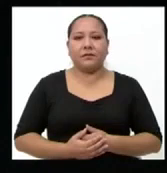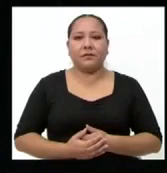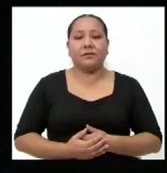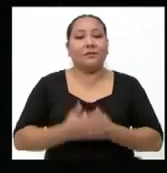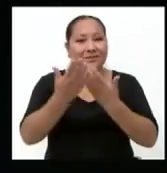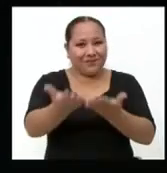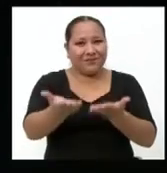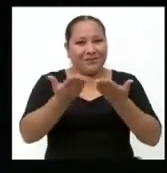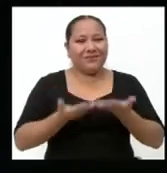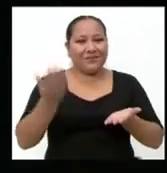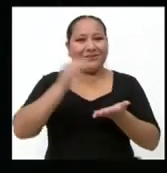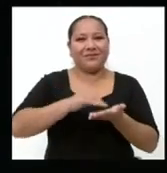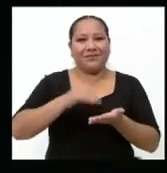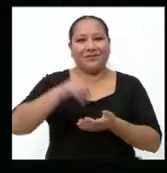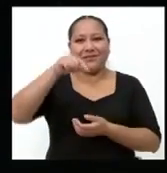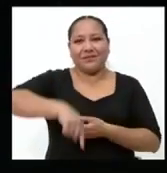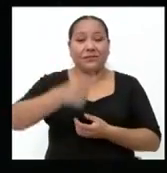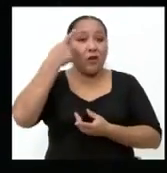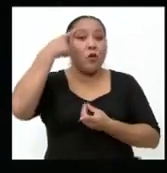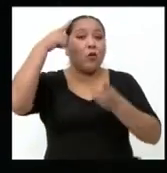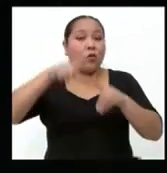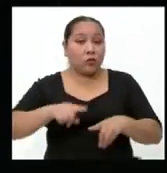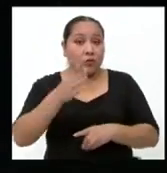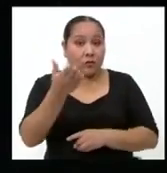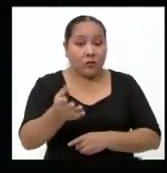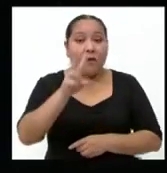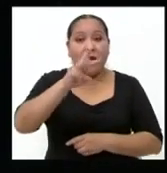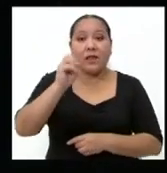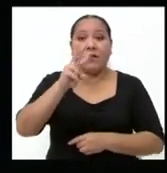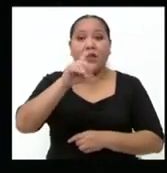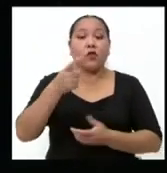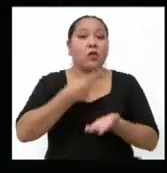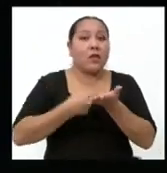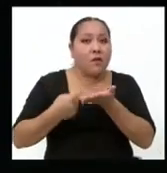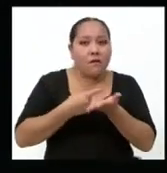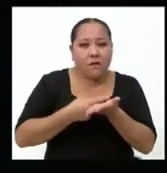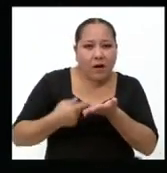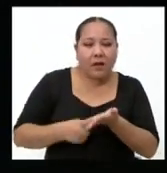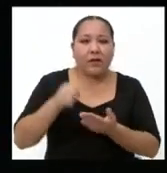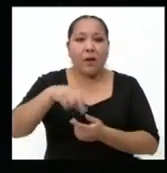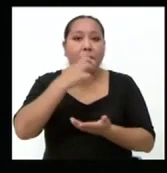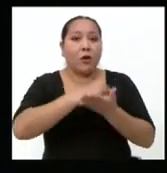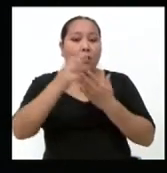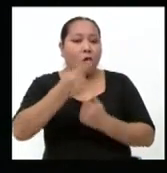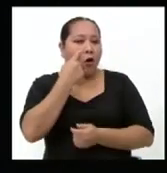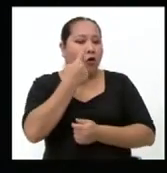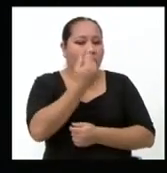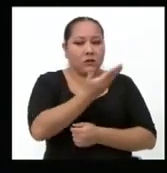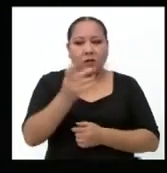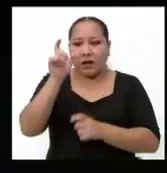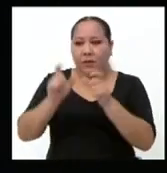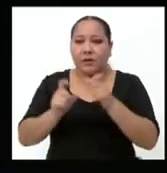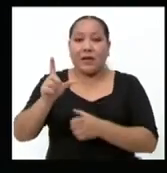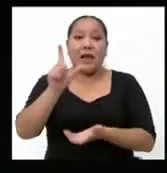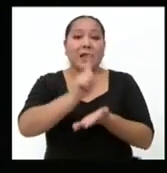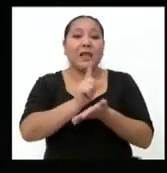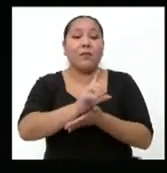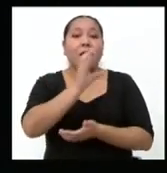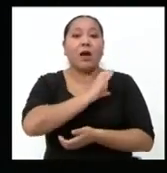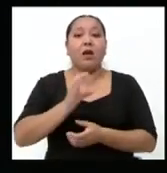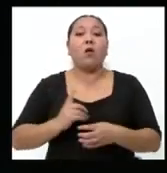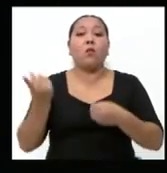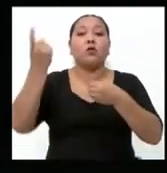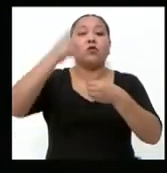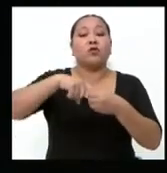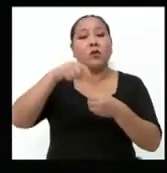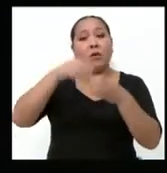Y bienvenidos de vuelta a esta edición de Tu Decisión 2021, El Debate, el programa para conocer a los candidatos del IME Callao que postulan al Congreso